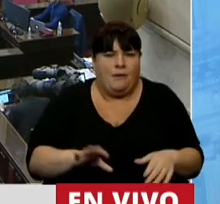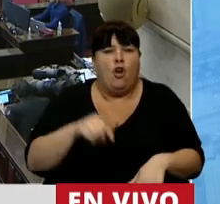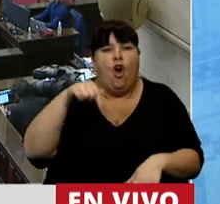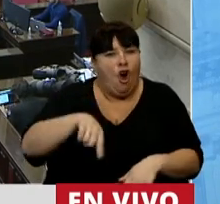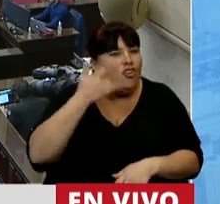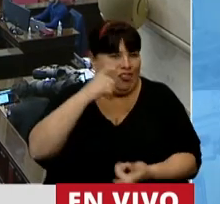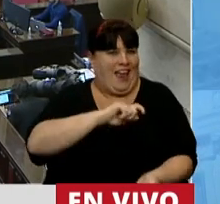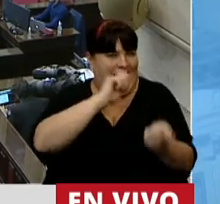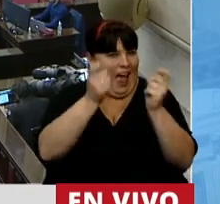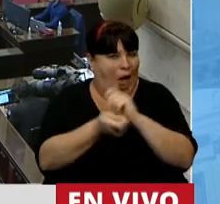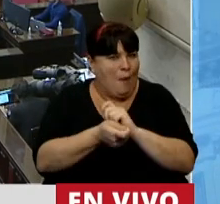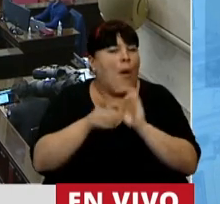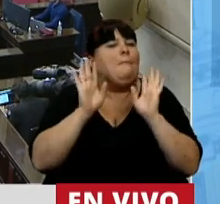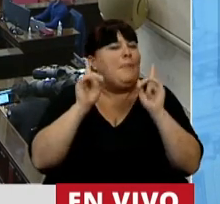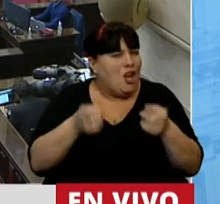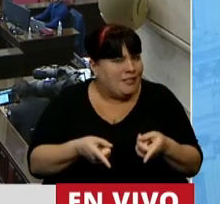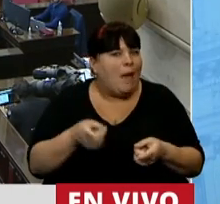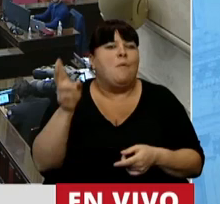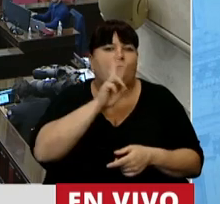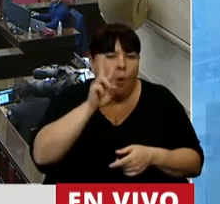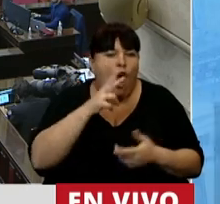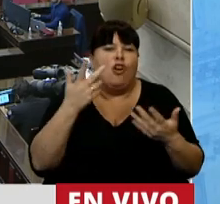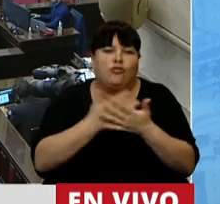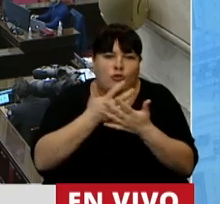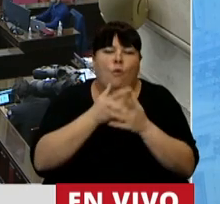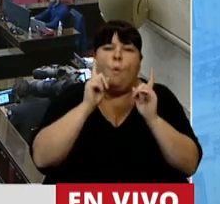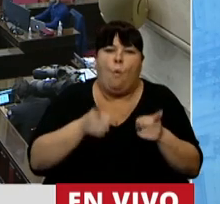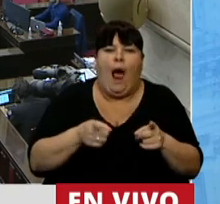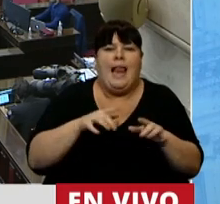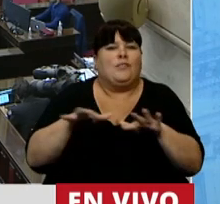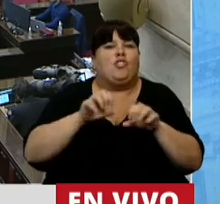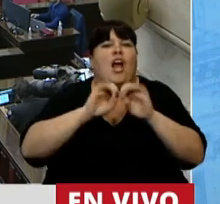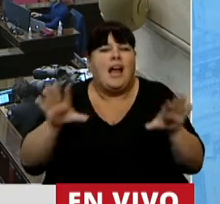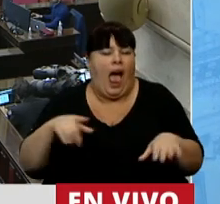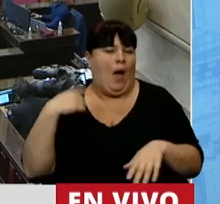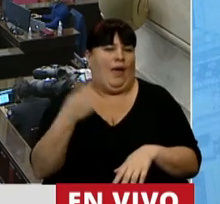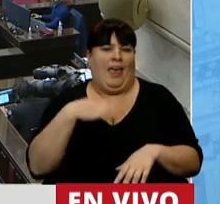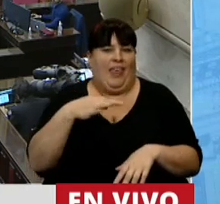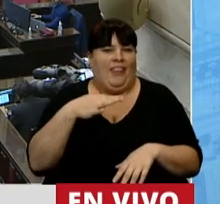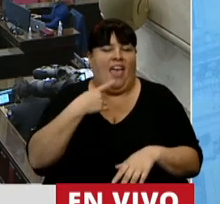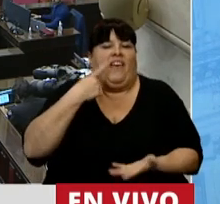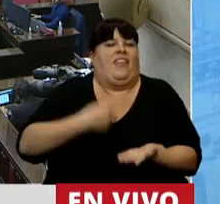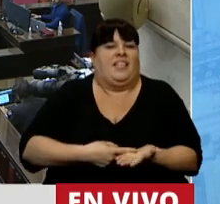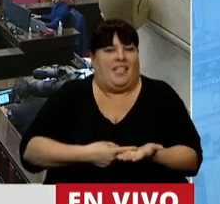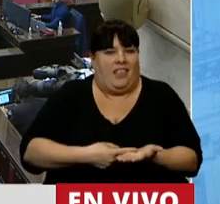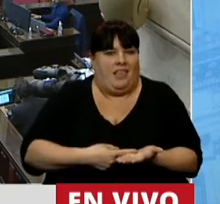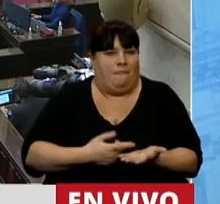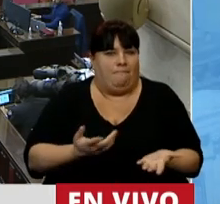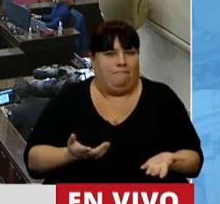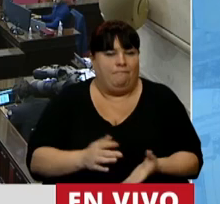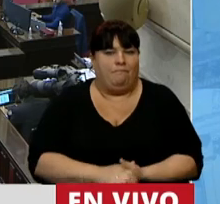Hoy cambió todo, pero también las mujeres pasamos por situaciones límites por las cuales se toman esas decisiones.